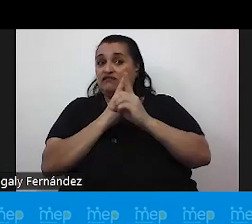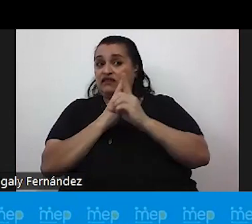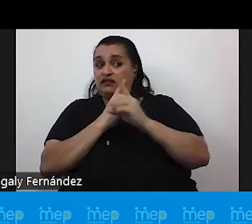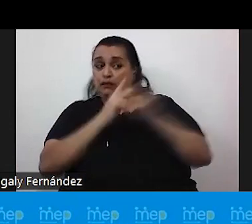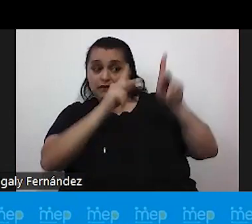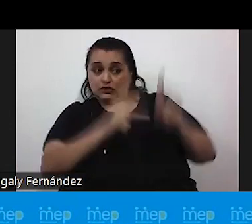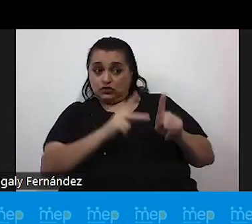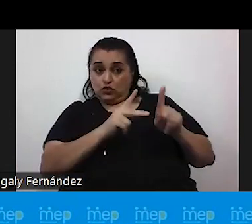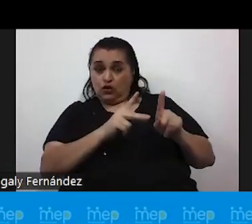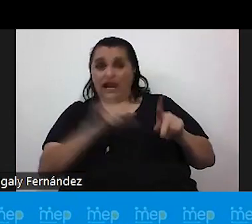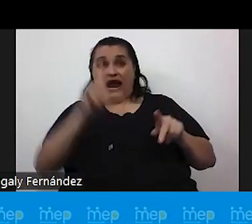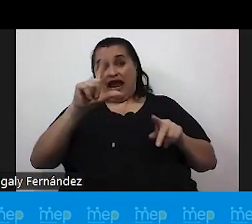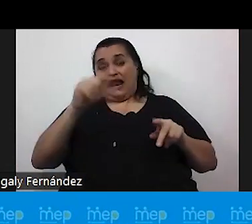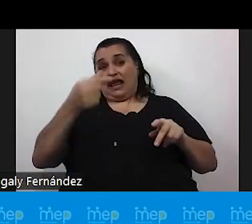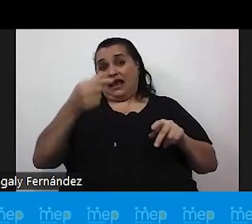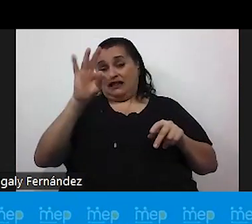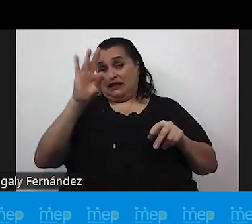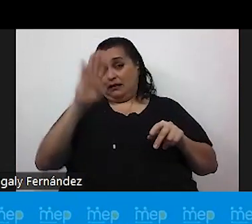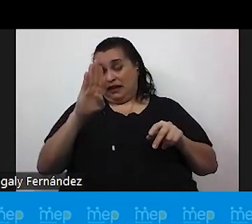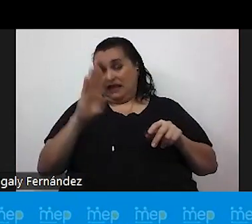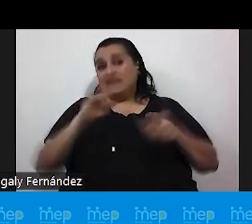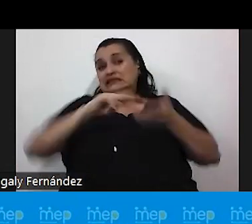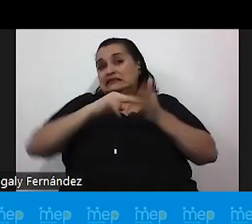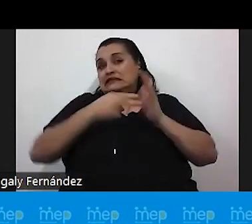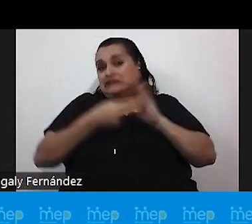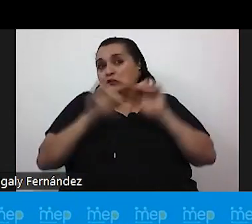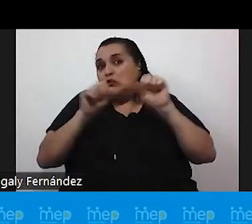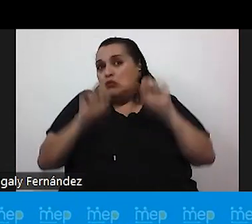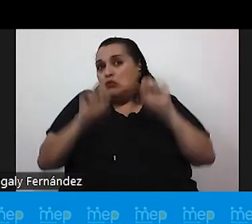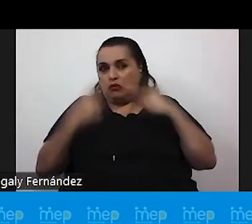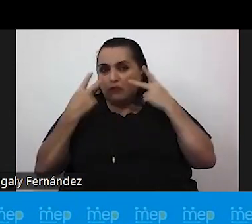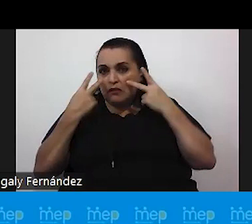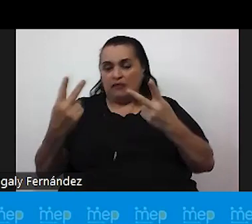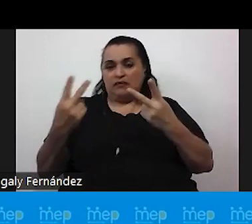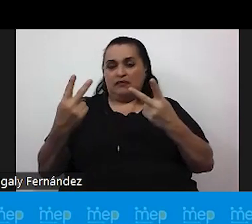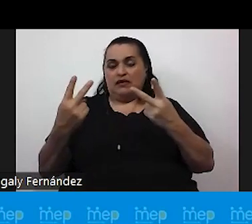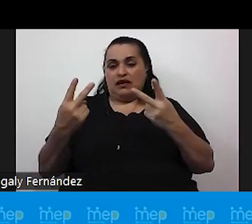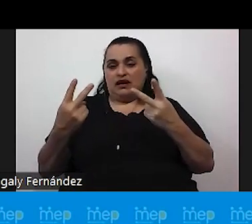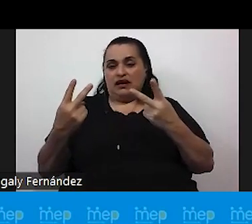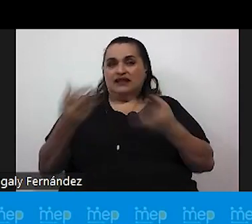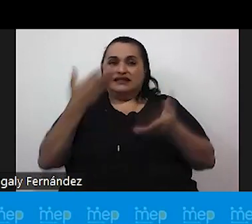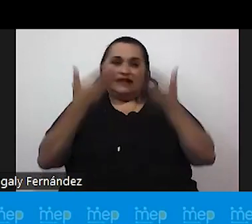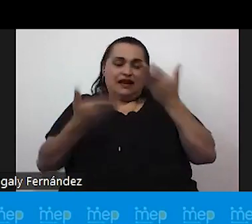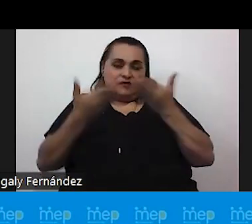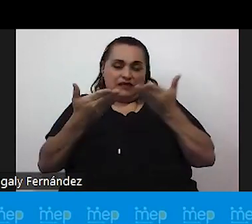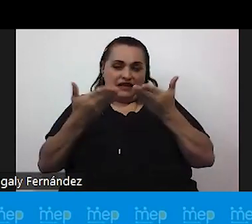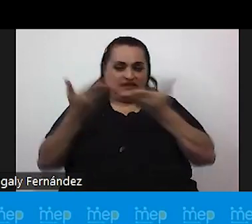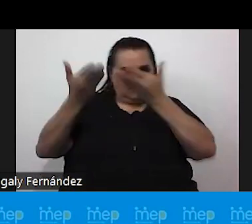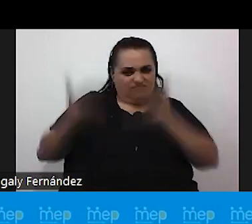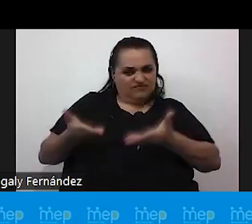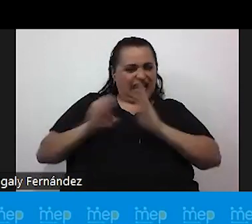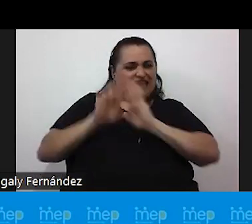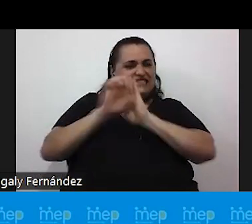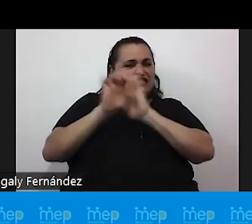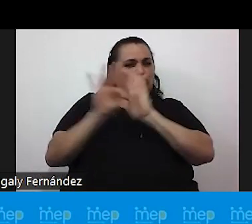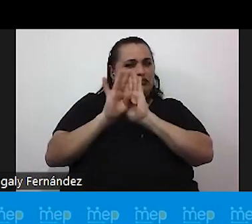LGTB podría verse o verse tal vez de forma estereotipada